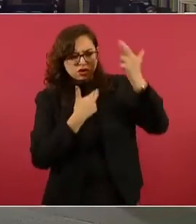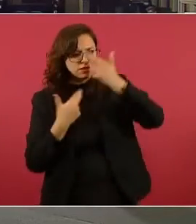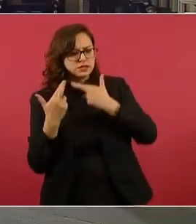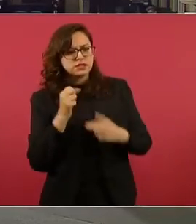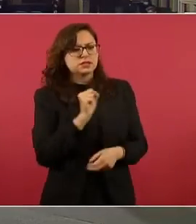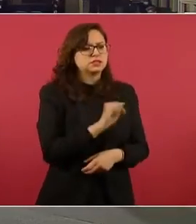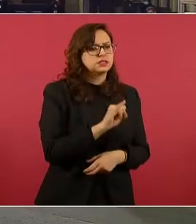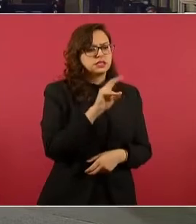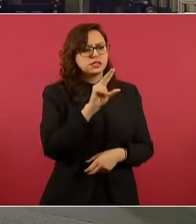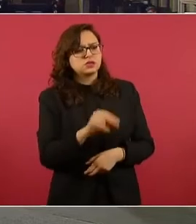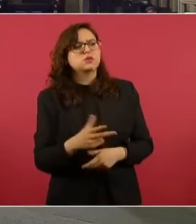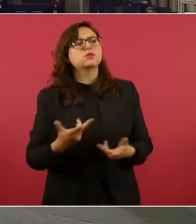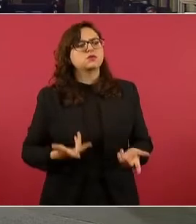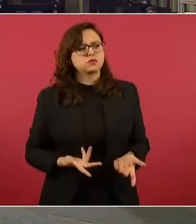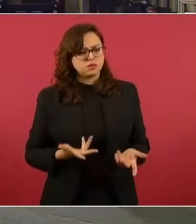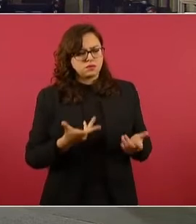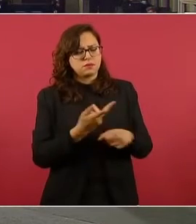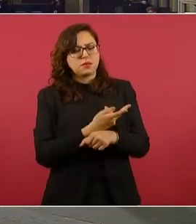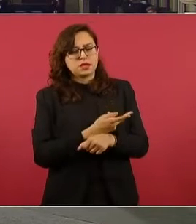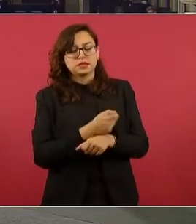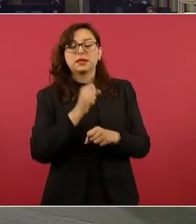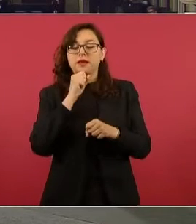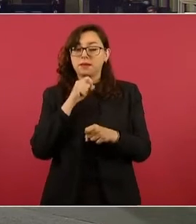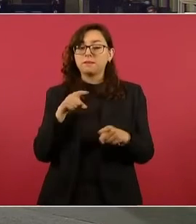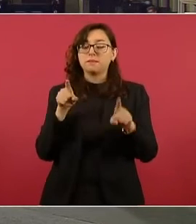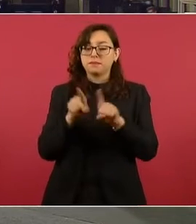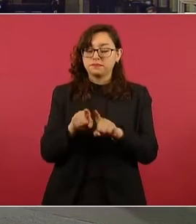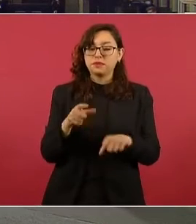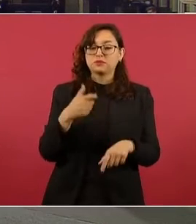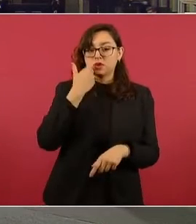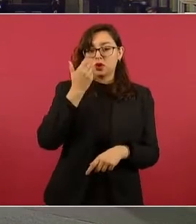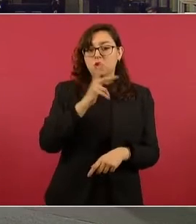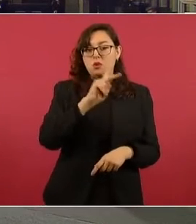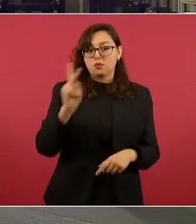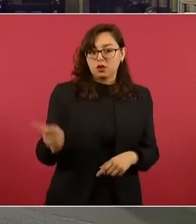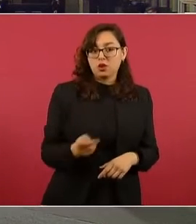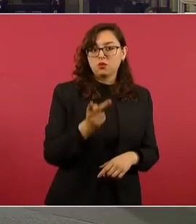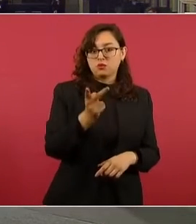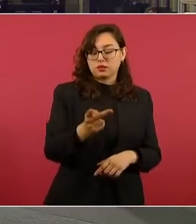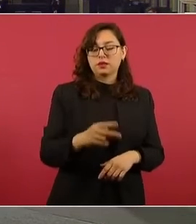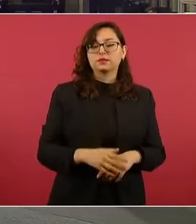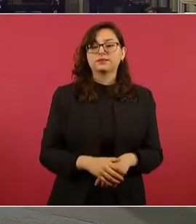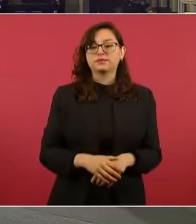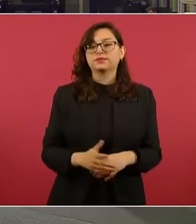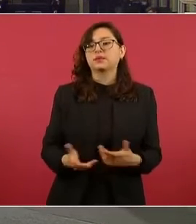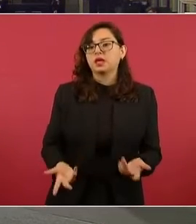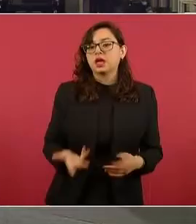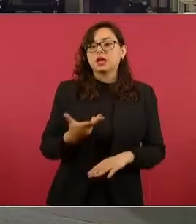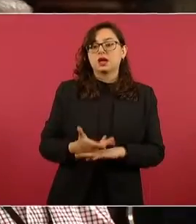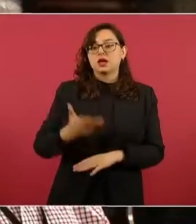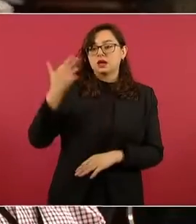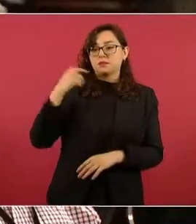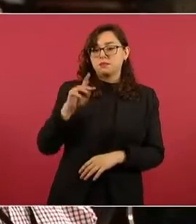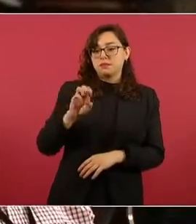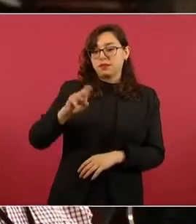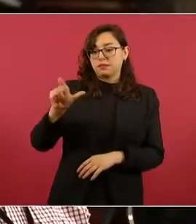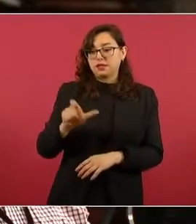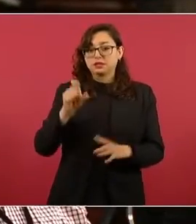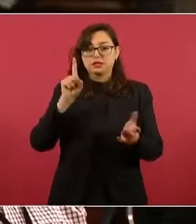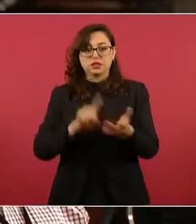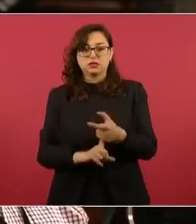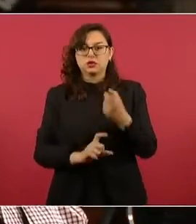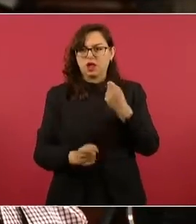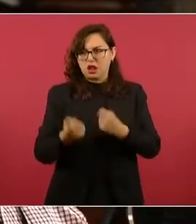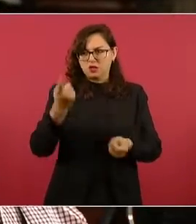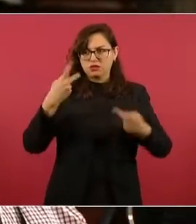sobre esta misma denuncia que hizo usted anteriormente de que había sabotajes en petróleos mexicanos y